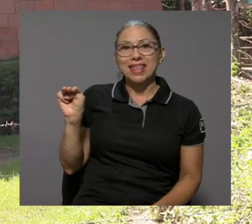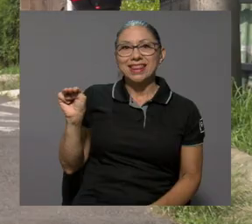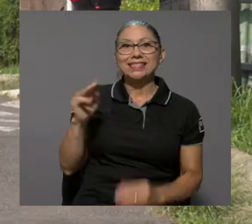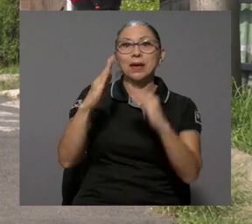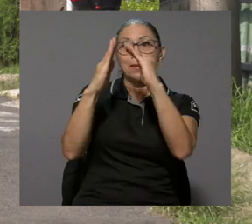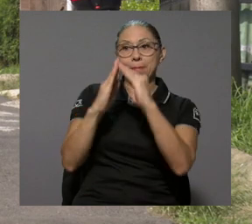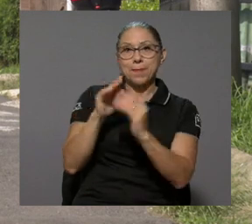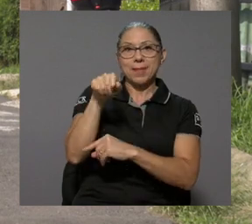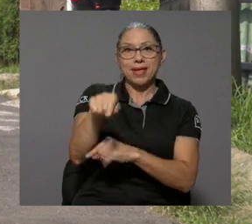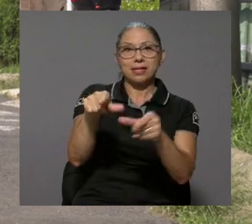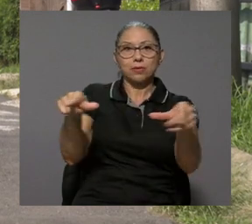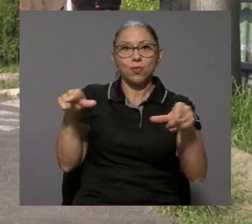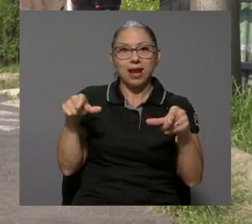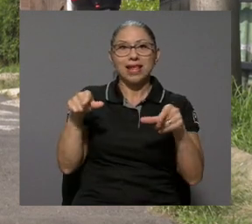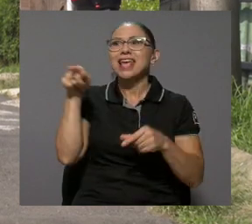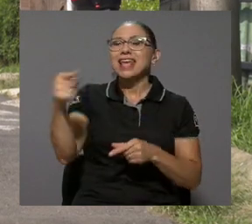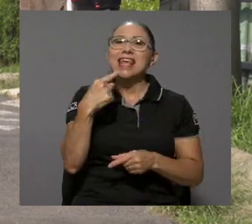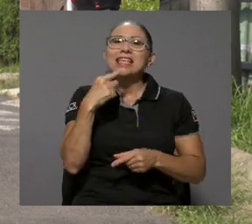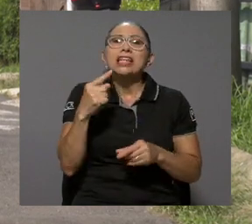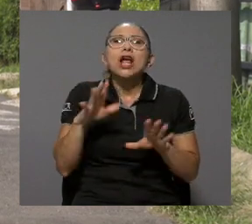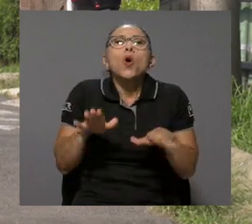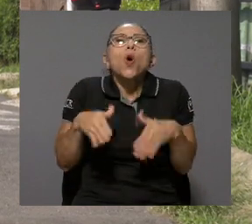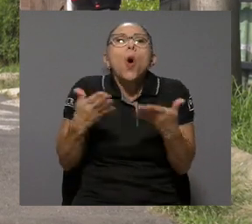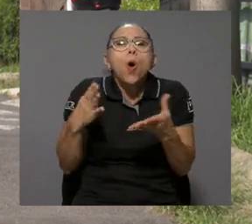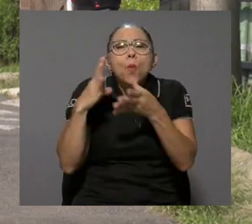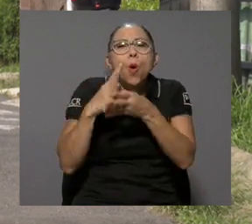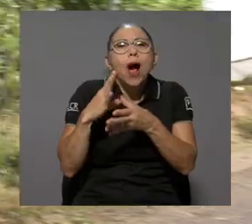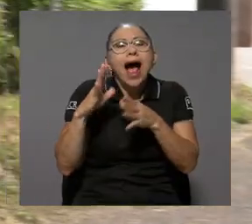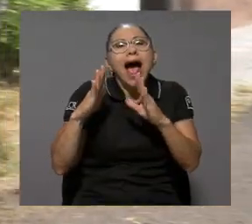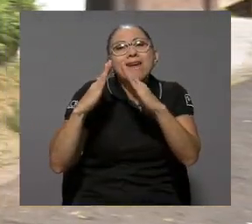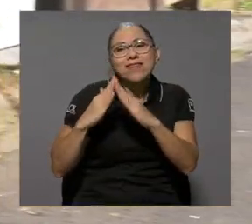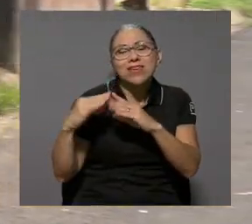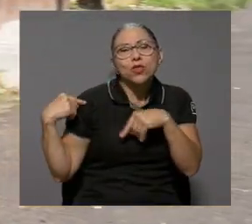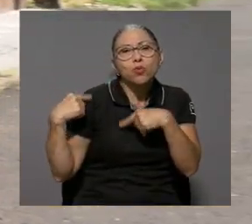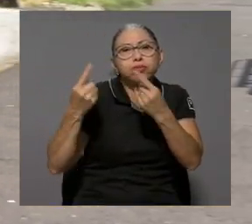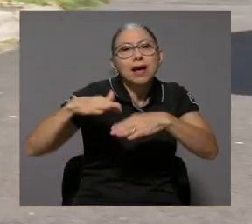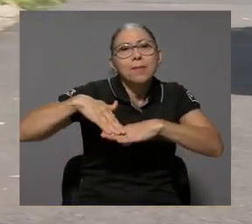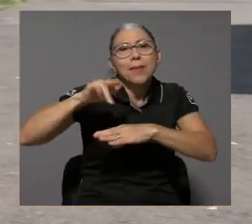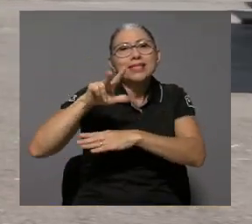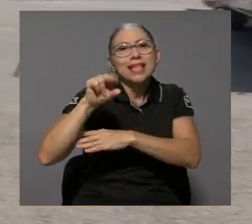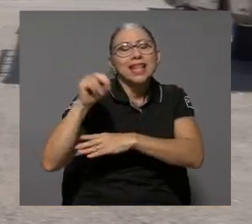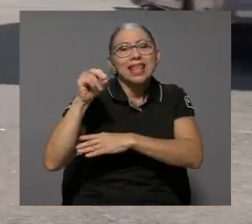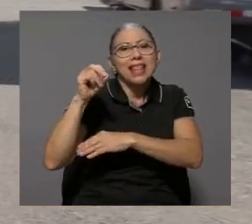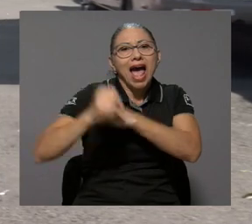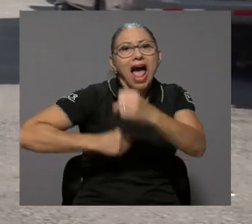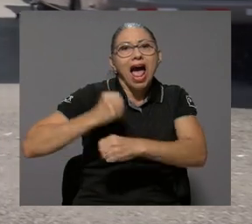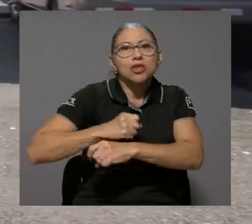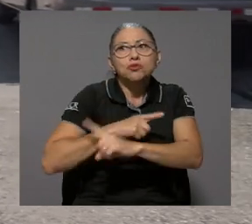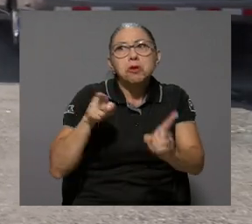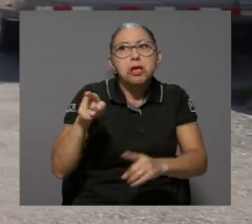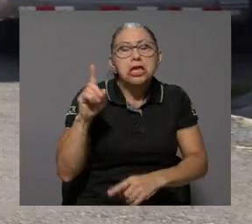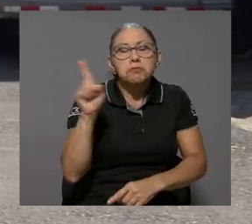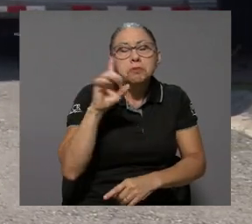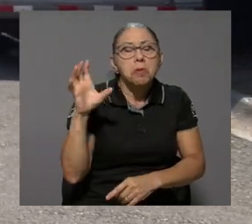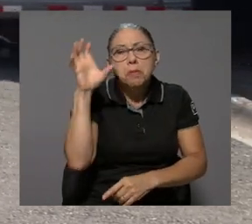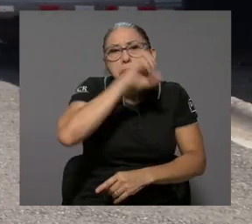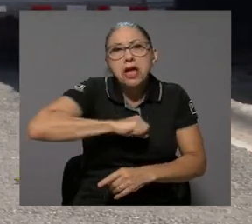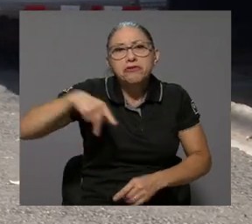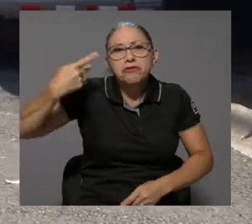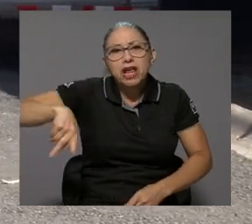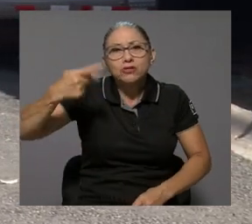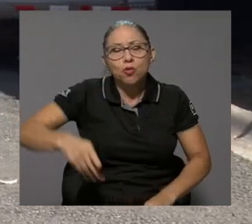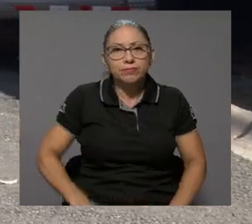Mayrene Méndez es vecina de este barrio y comenta cómo ha vivido en este lugar por más de 30 años sin percibir